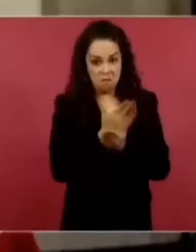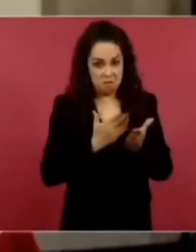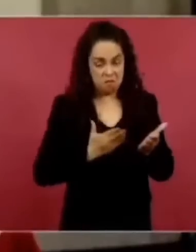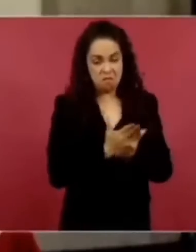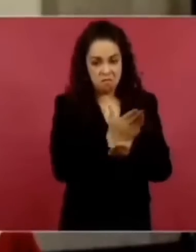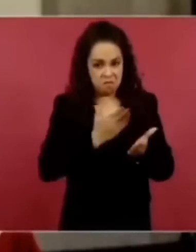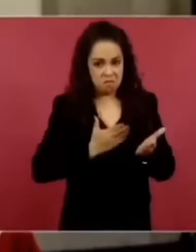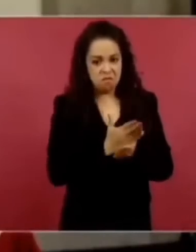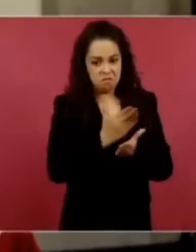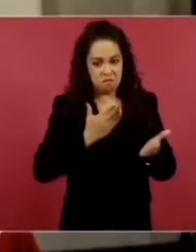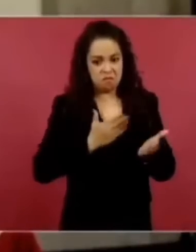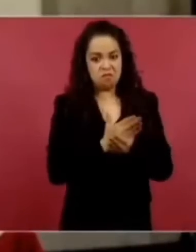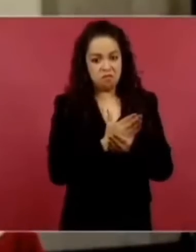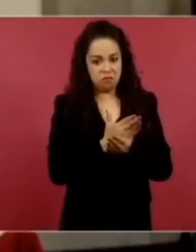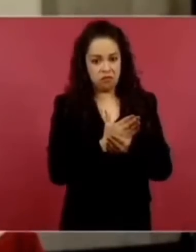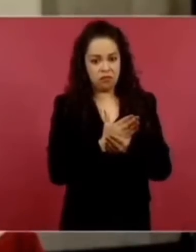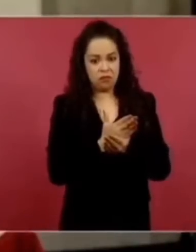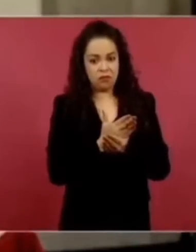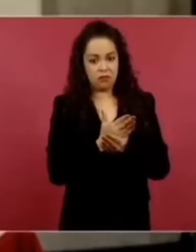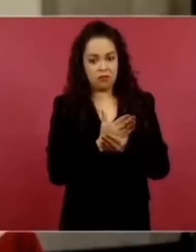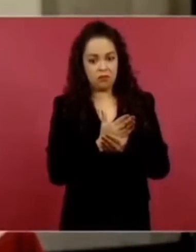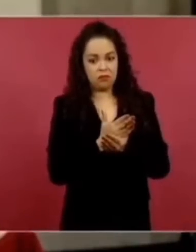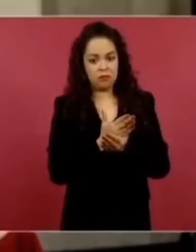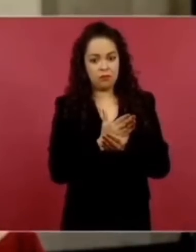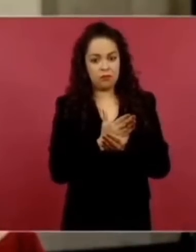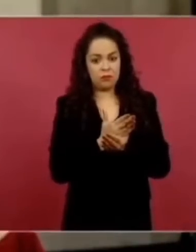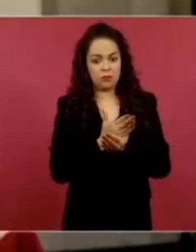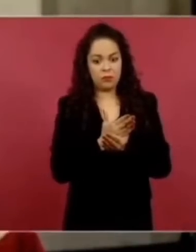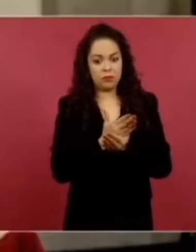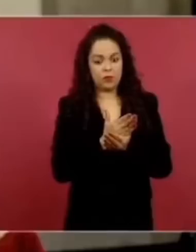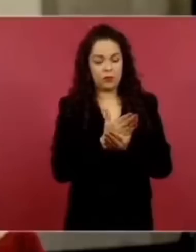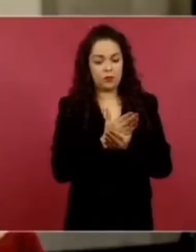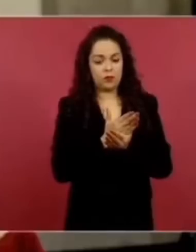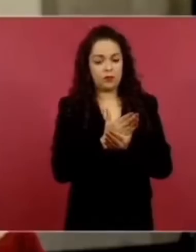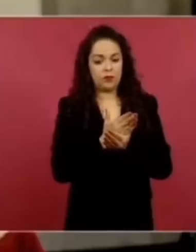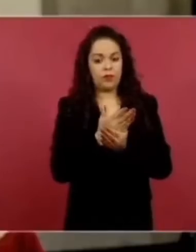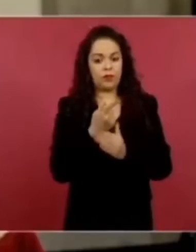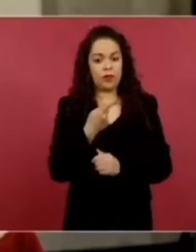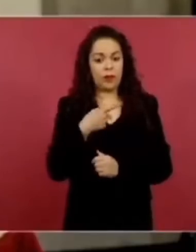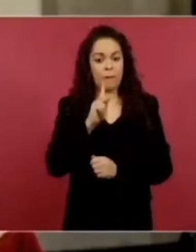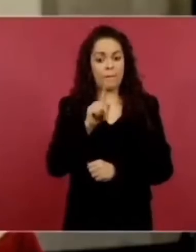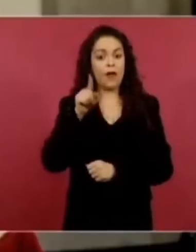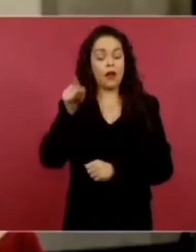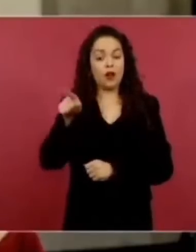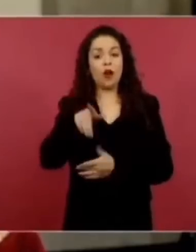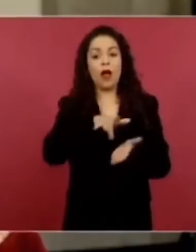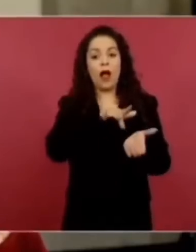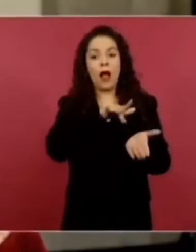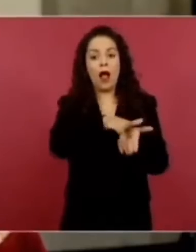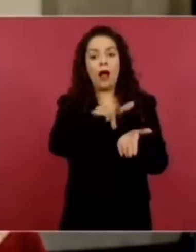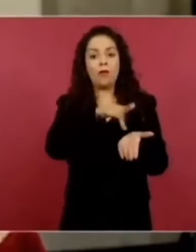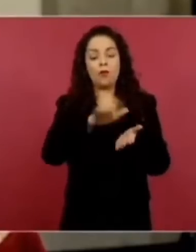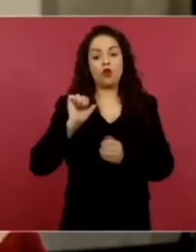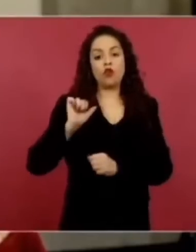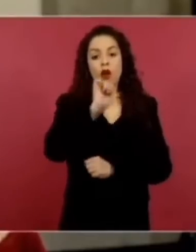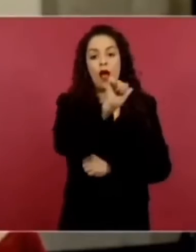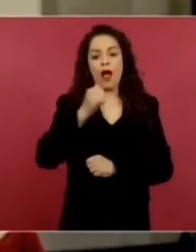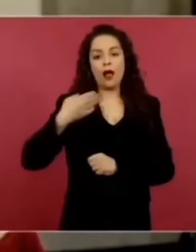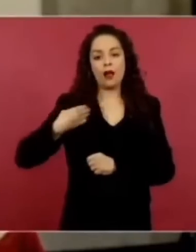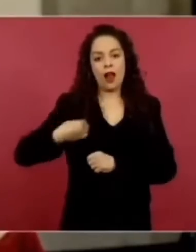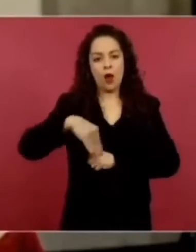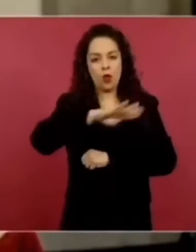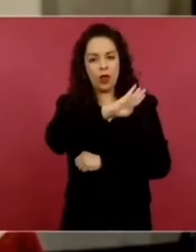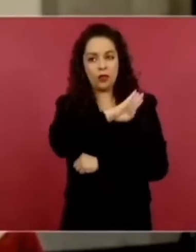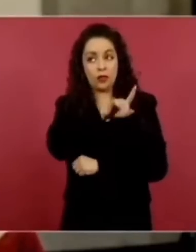Sigue siendo el principal promotor de la campaña de Claudia Sheinbaum ahí en Tlapa. Y